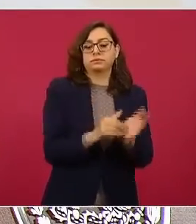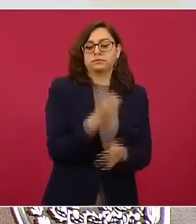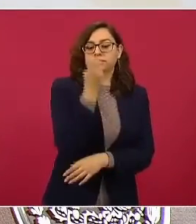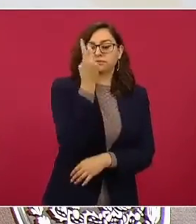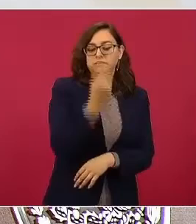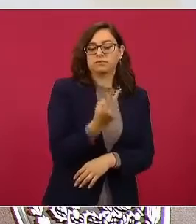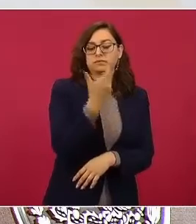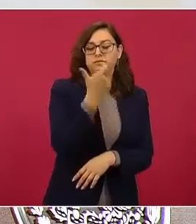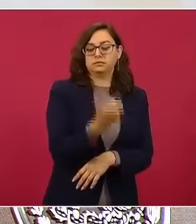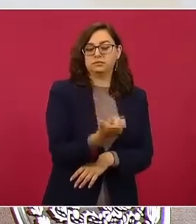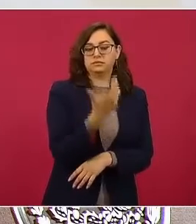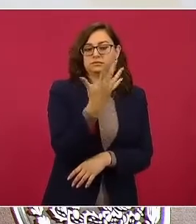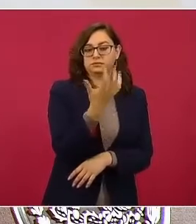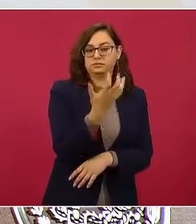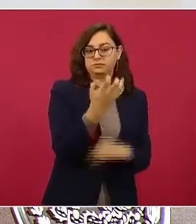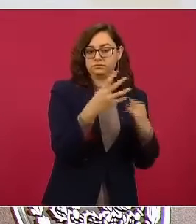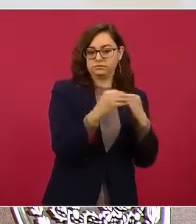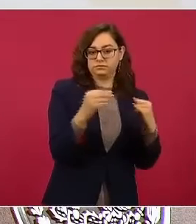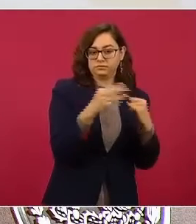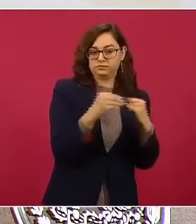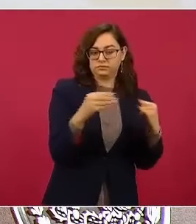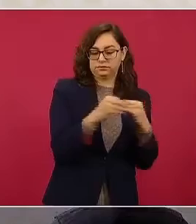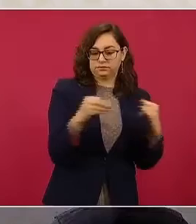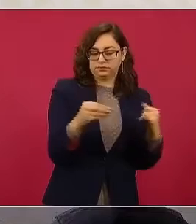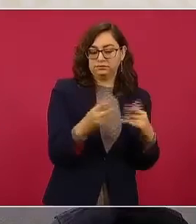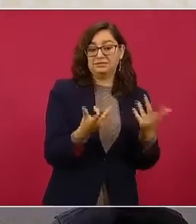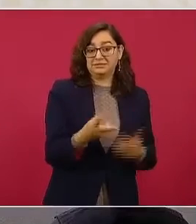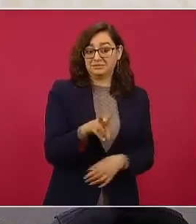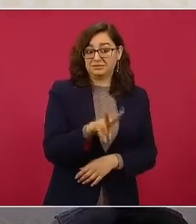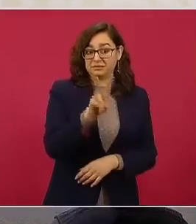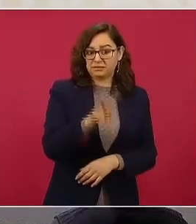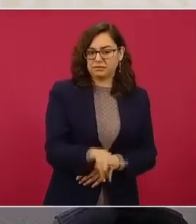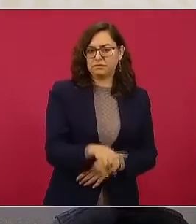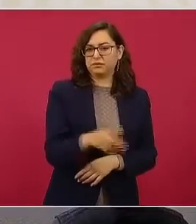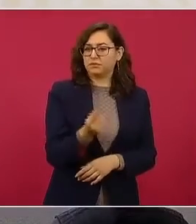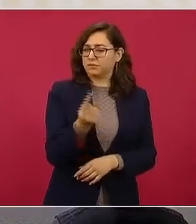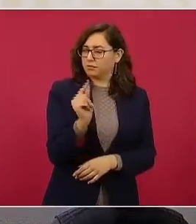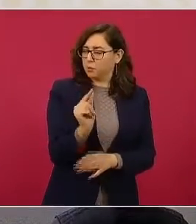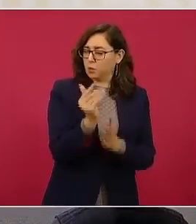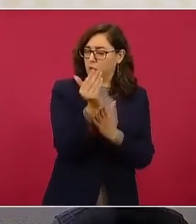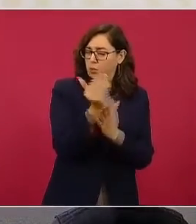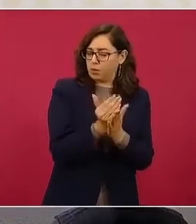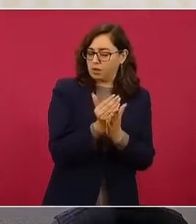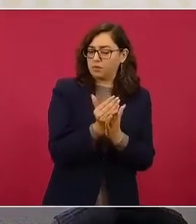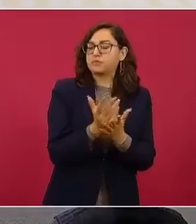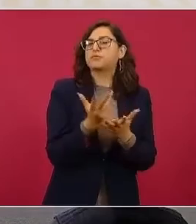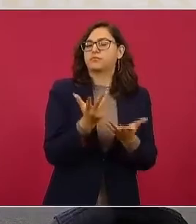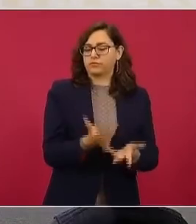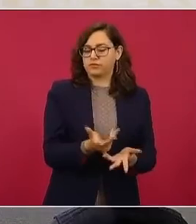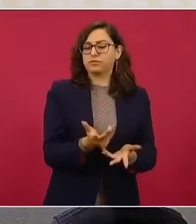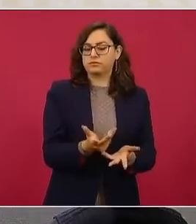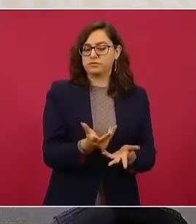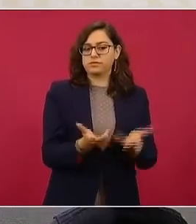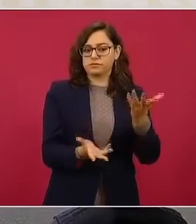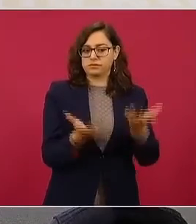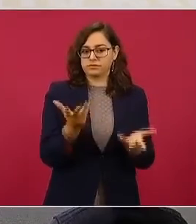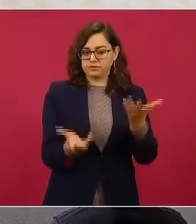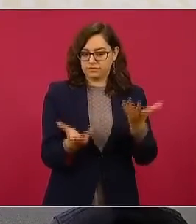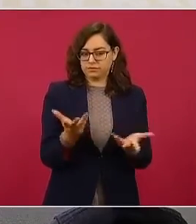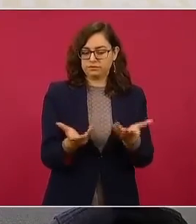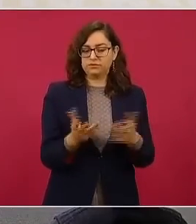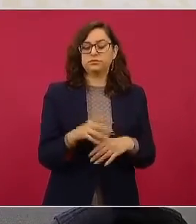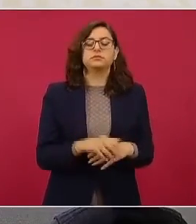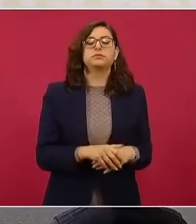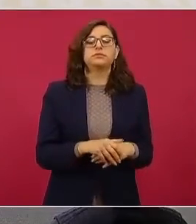con cinco centavos, ha bajado un poco en estas tres semanas, ya el promedio de los 21